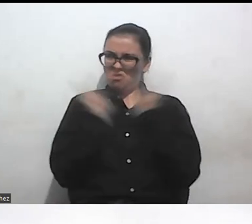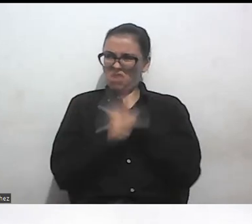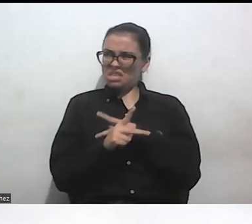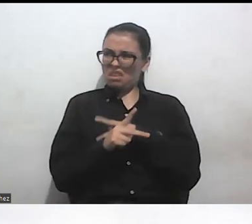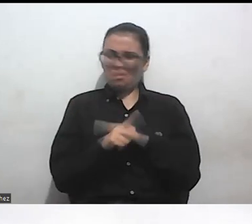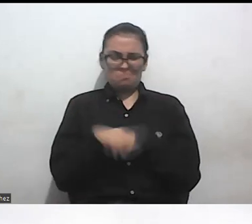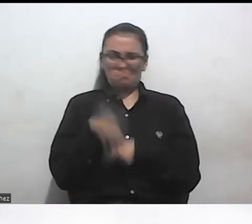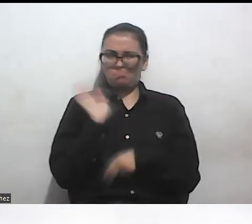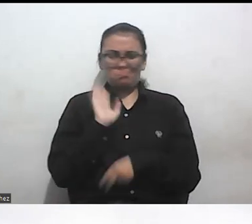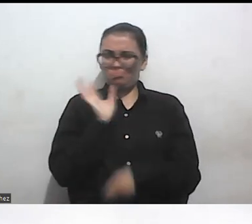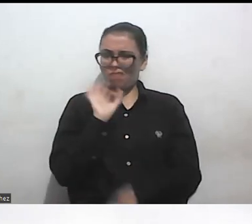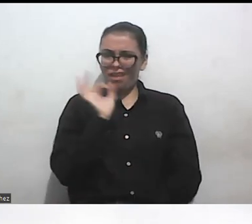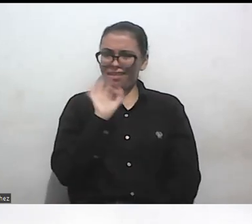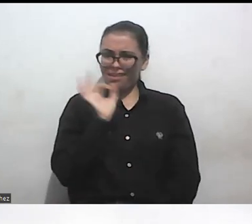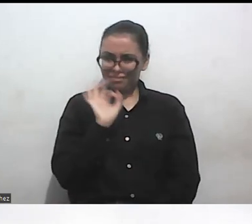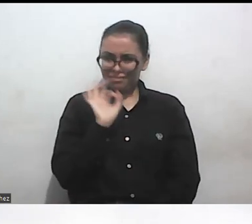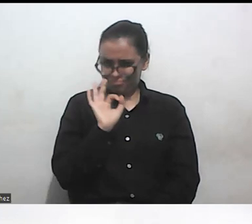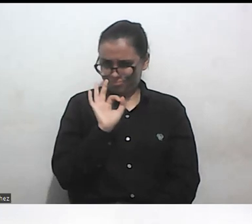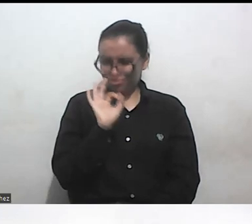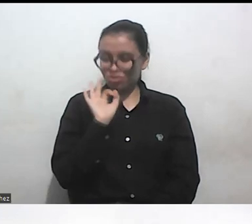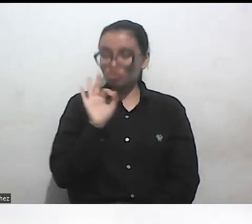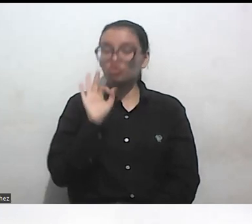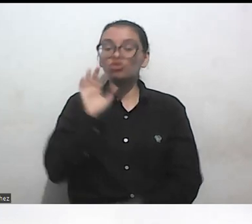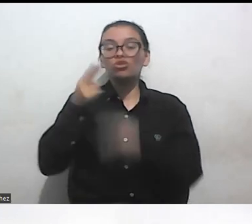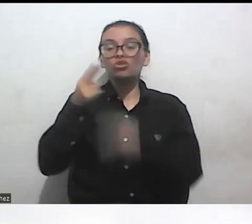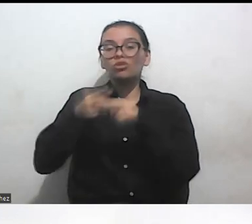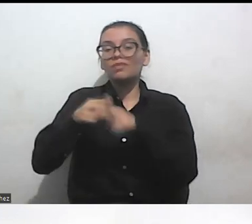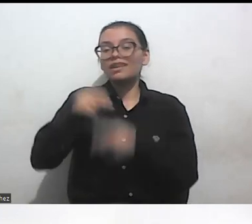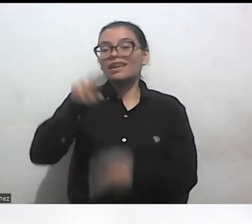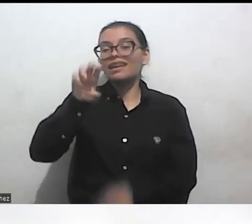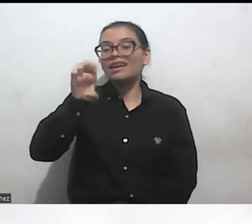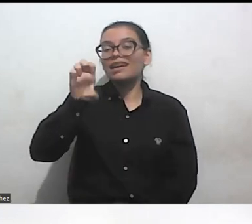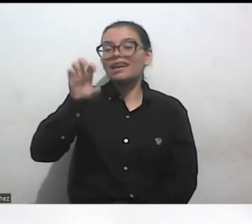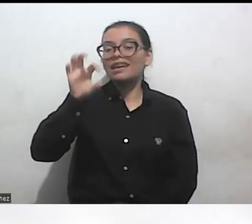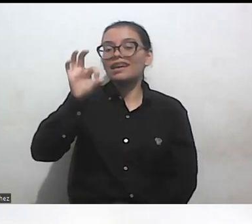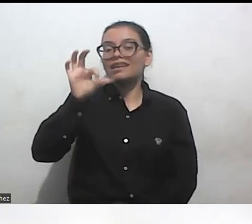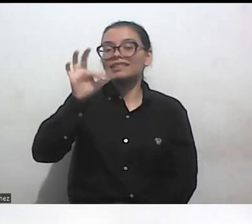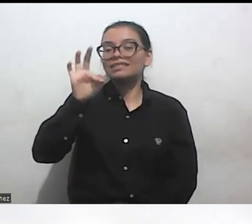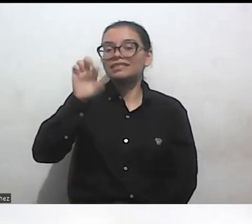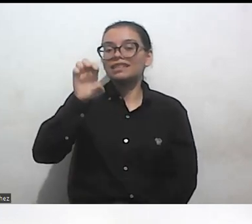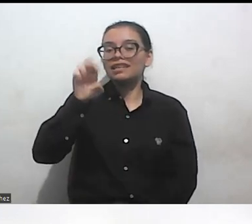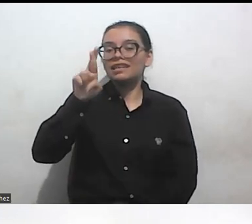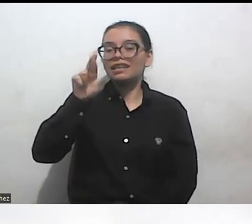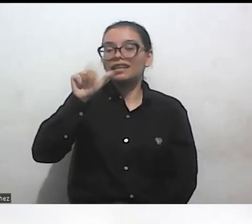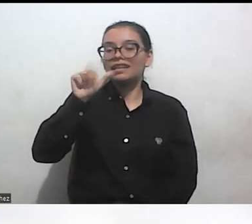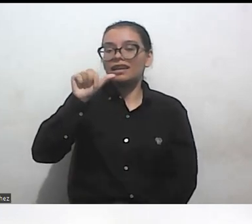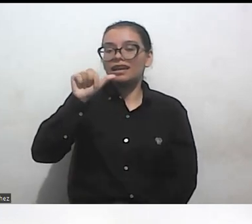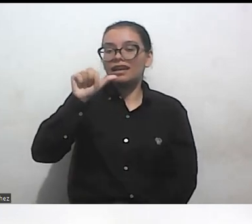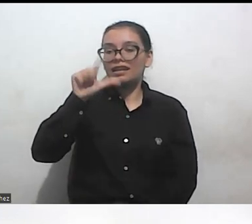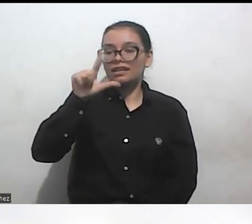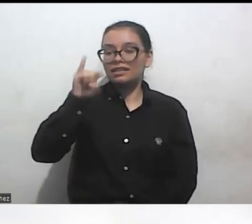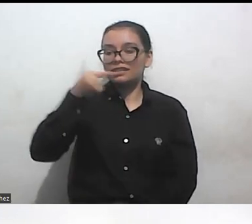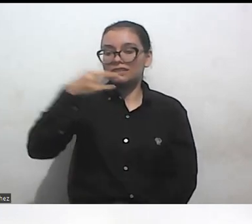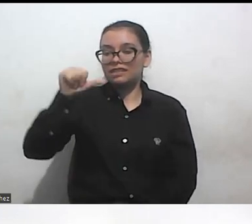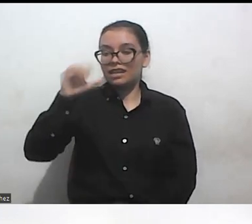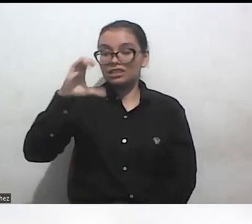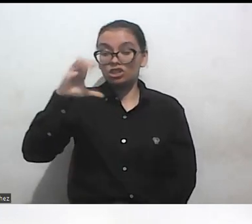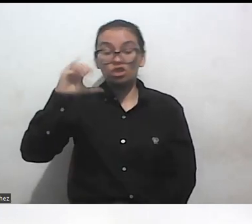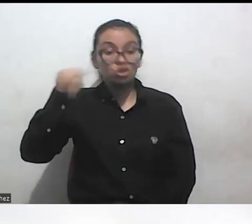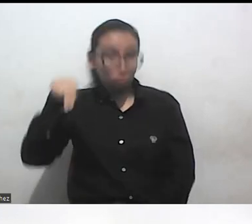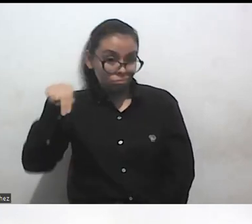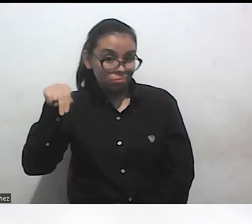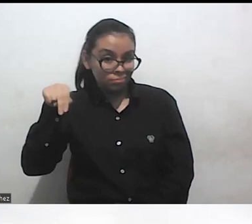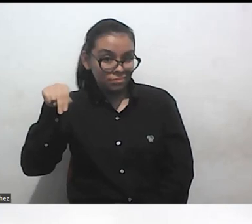otra forma de violencia basada en género que el sistema no detecta. Y eso está directamente relacionado con por qué nos sirve la interseccionalidad.